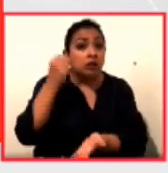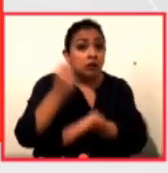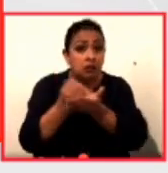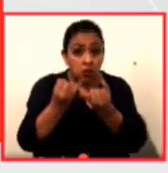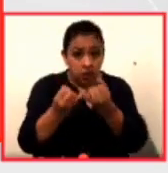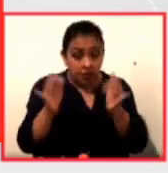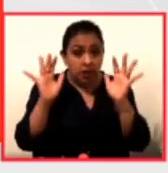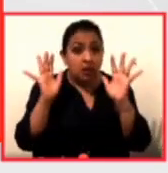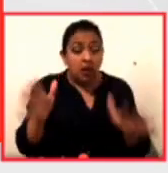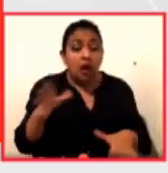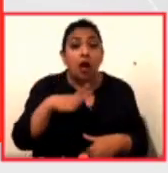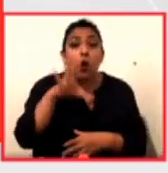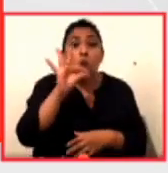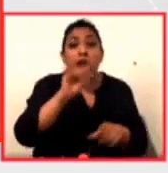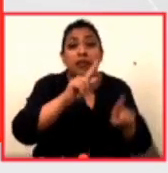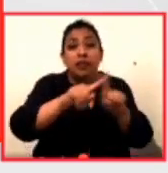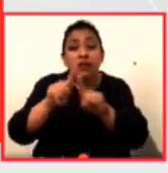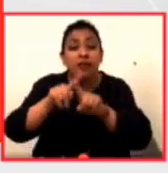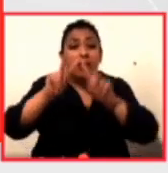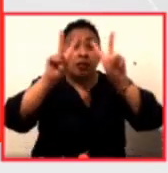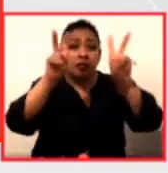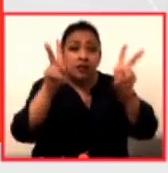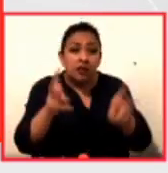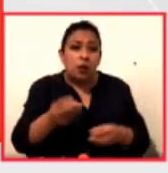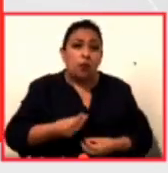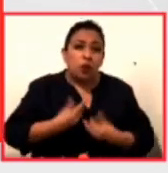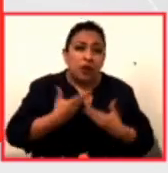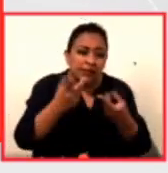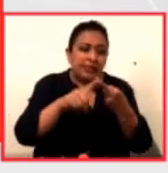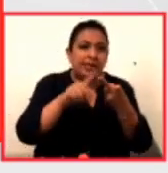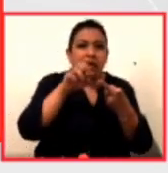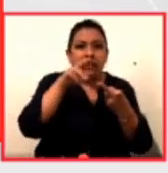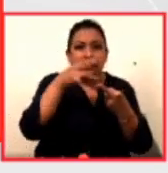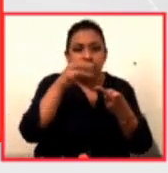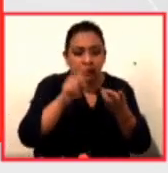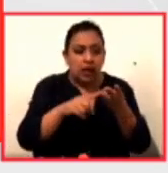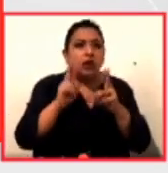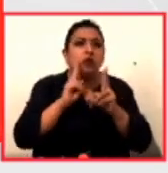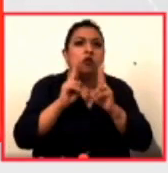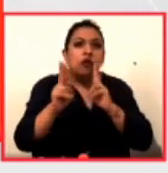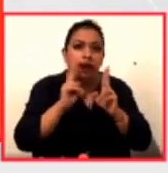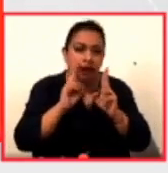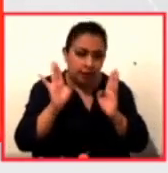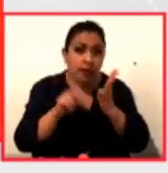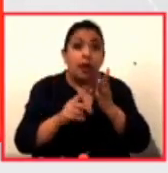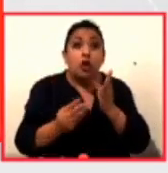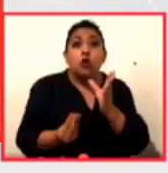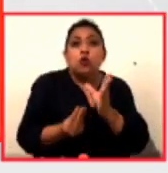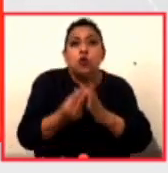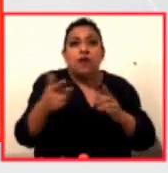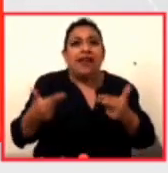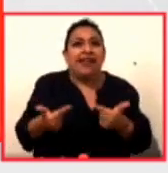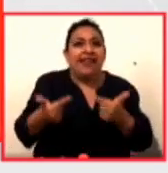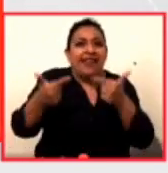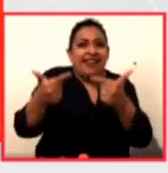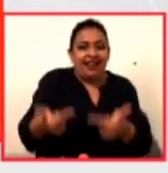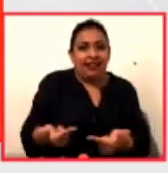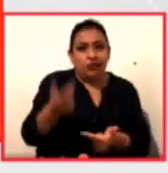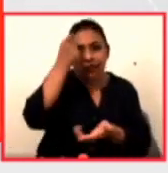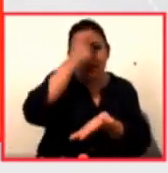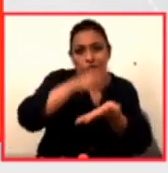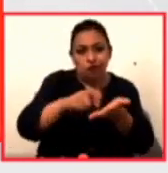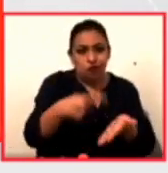publicado más de 40 títulos de poesía, de ensayo, de narrativa, de lo que podríamos llamar una nueva generación de autores